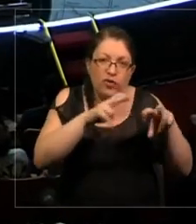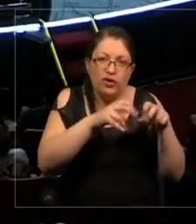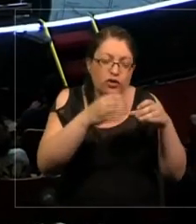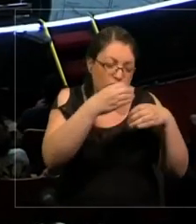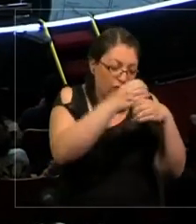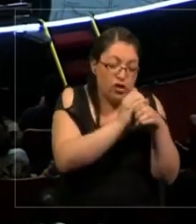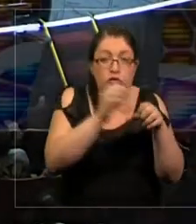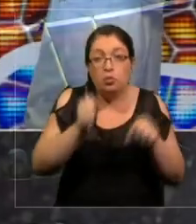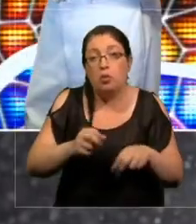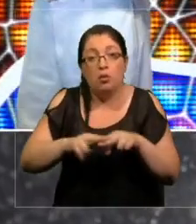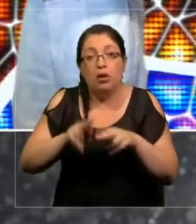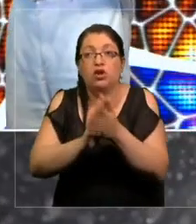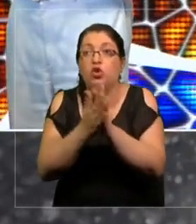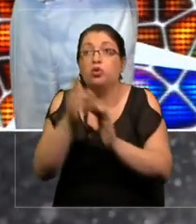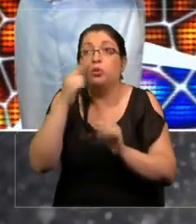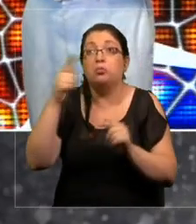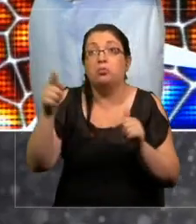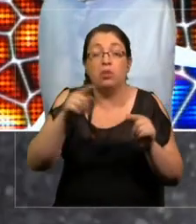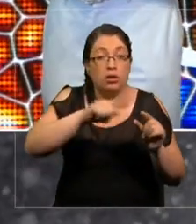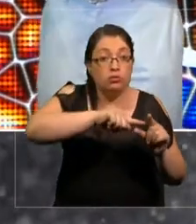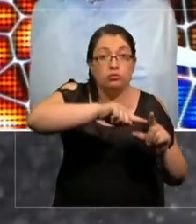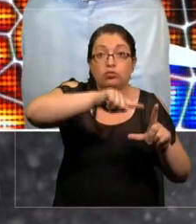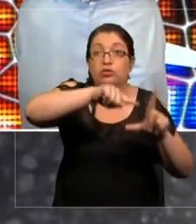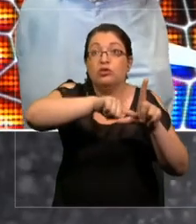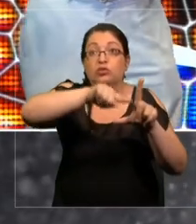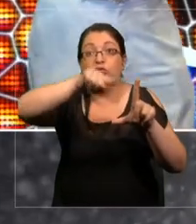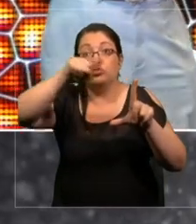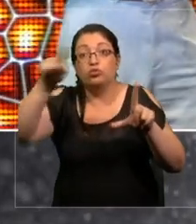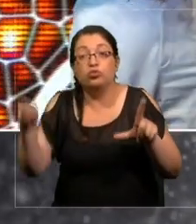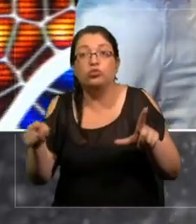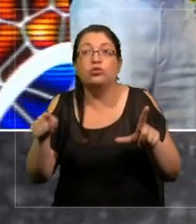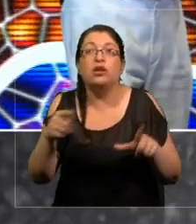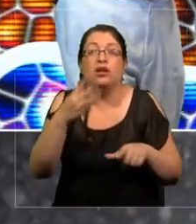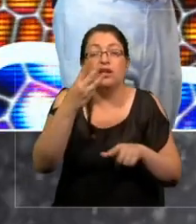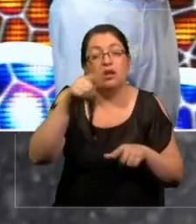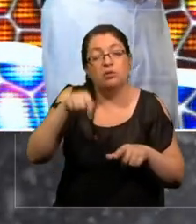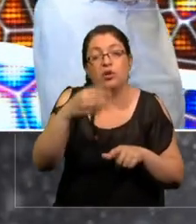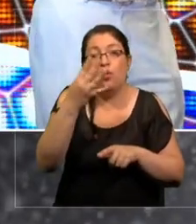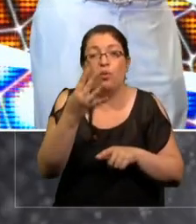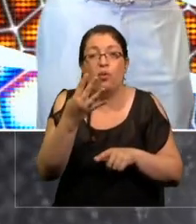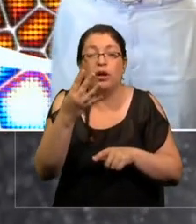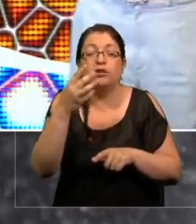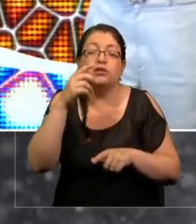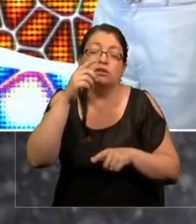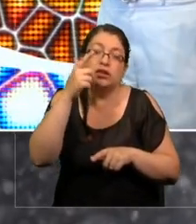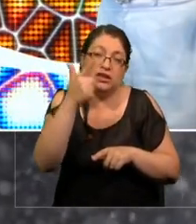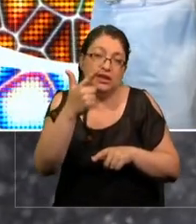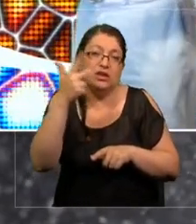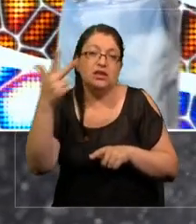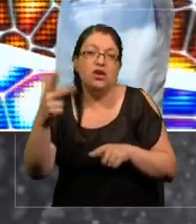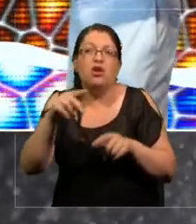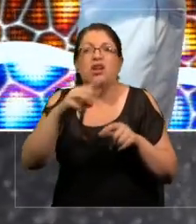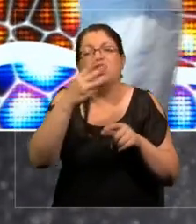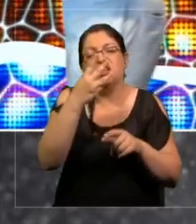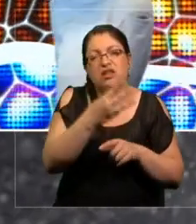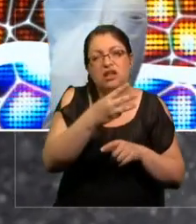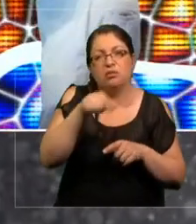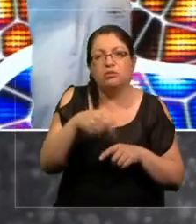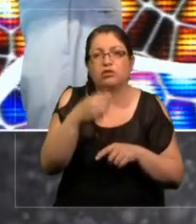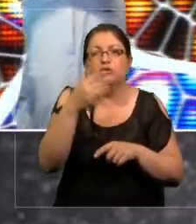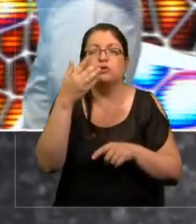universal. Y la pendiente es que en vez de tres cuartos o punto 75, es punto 85. Entonces, es bastante similar